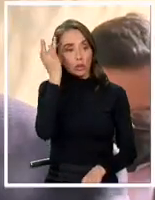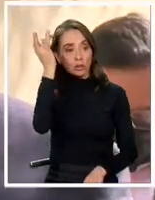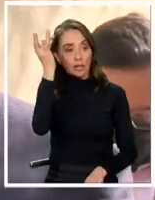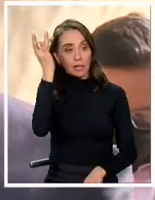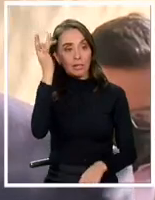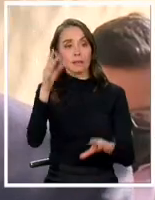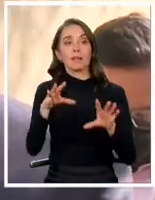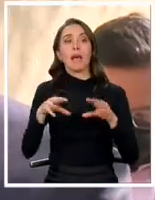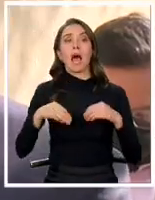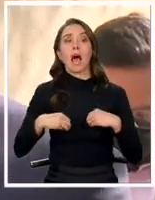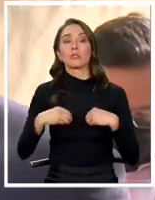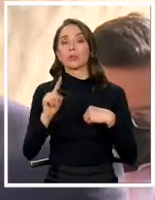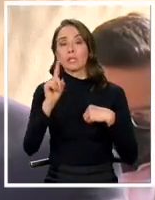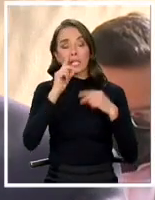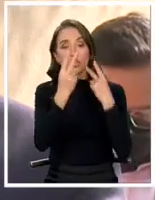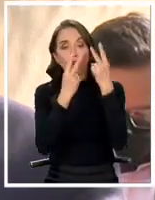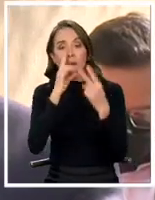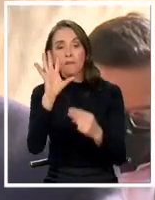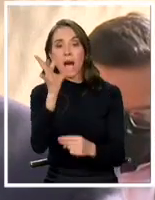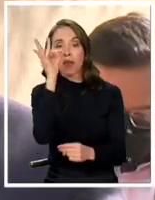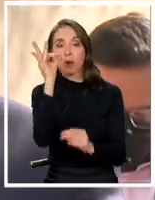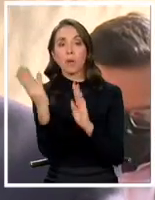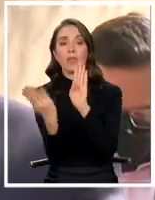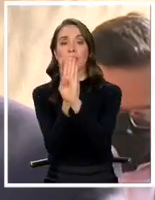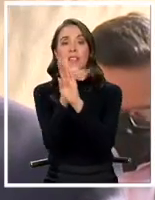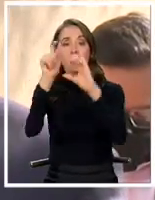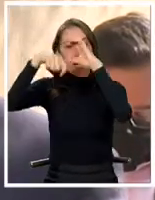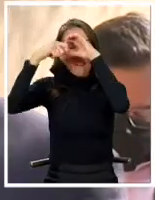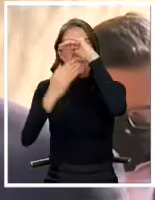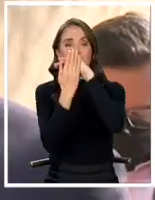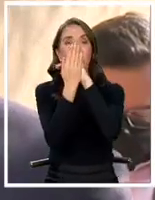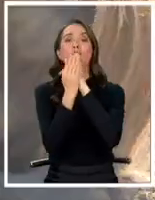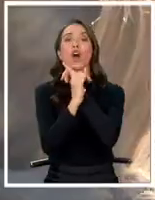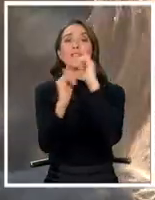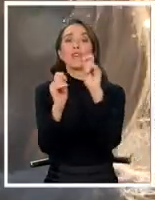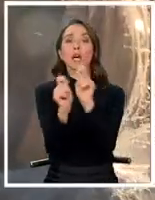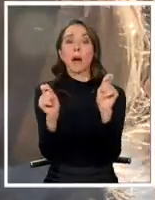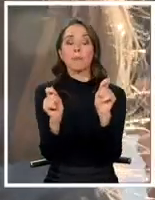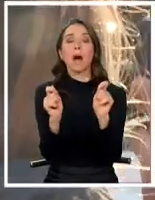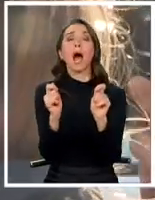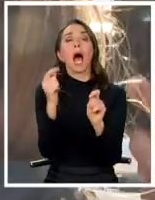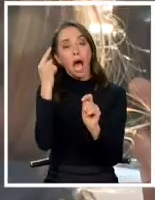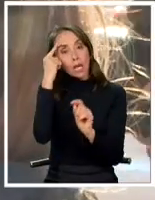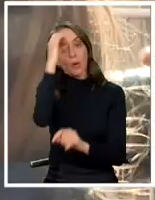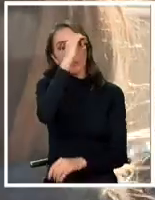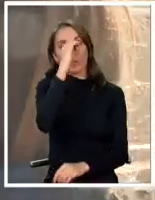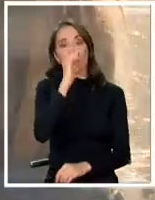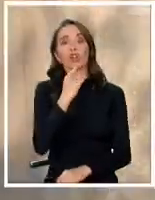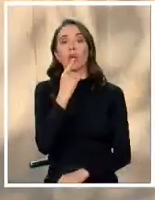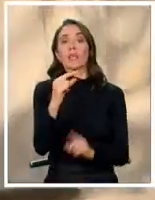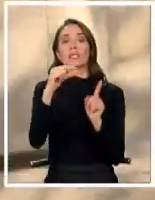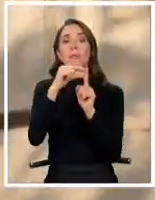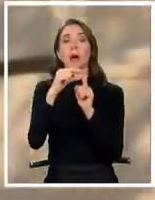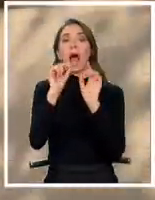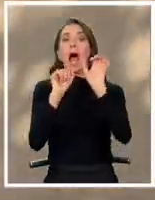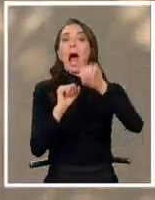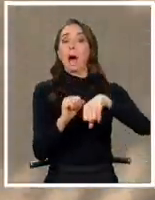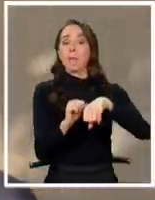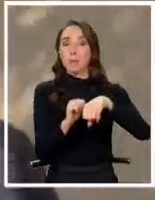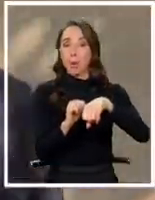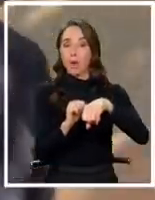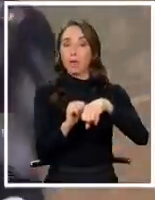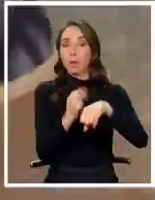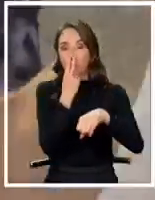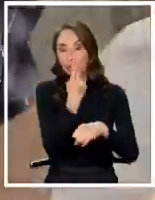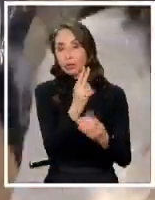asumiendo que no se van a dar cuenta que detrás de ese video hay claramente una postura por el simple hecho de que no nombran la palabra a prueba. Que se